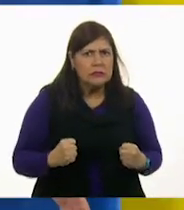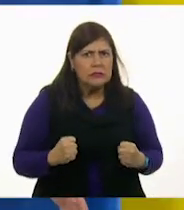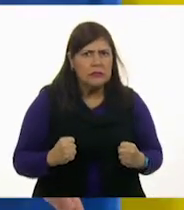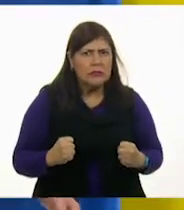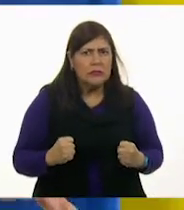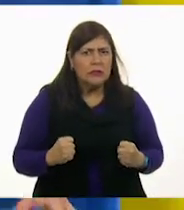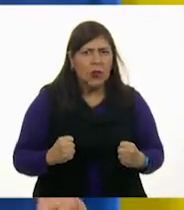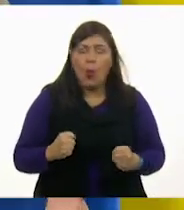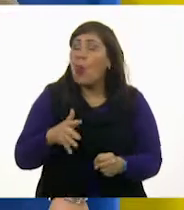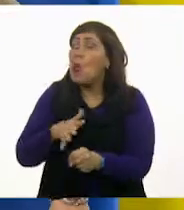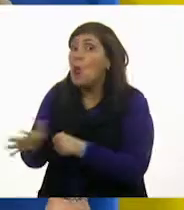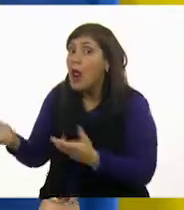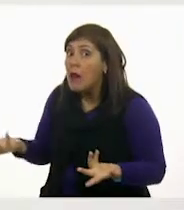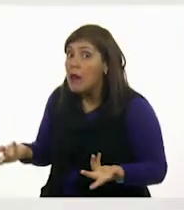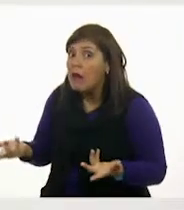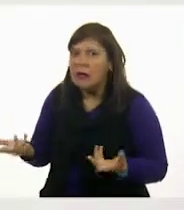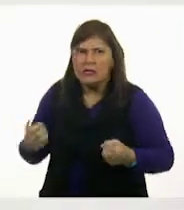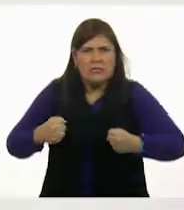¿Cuál?